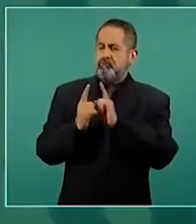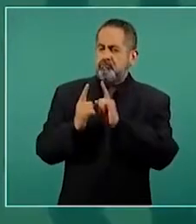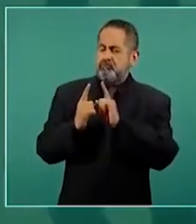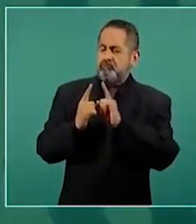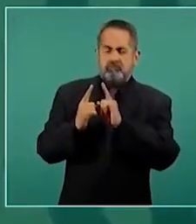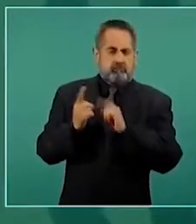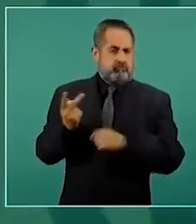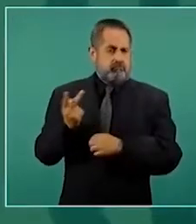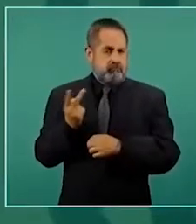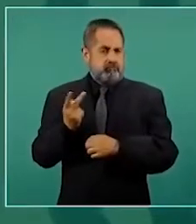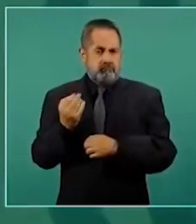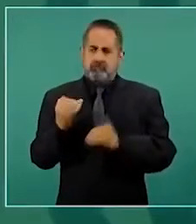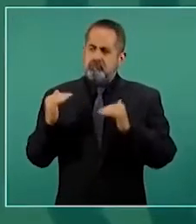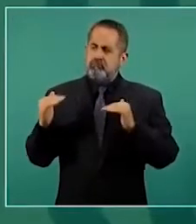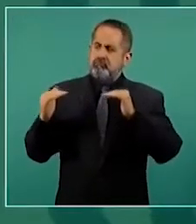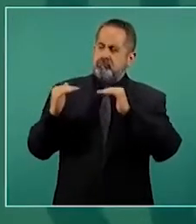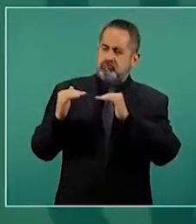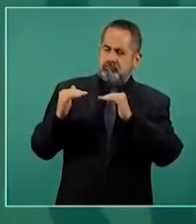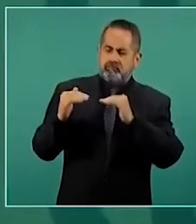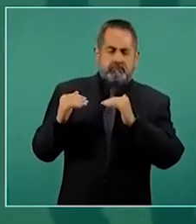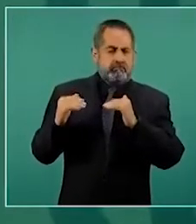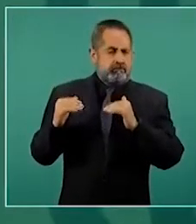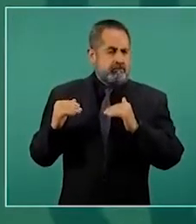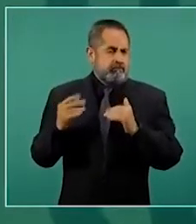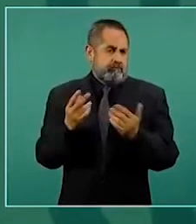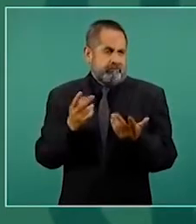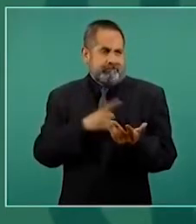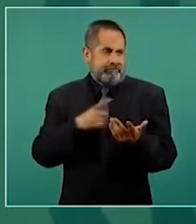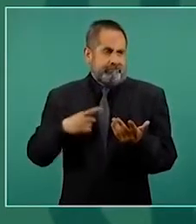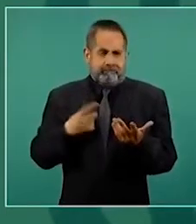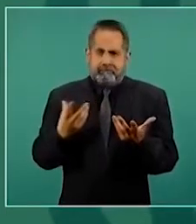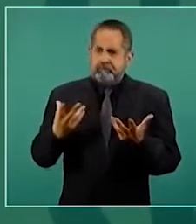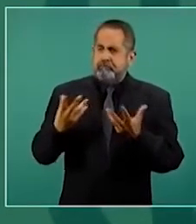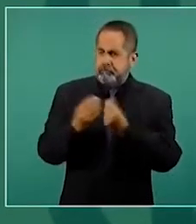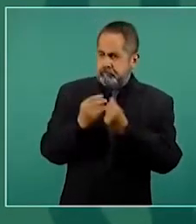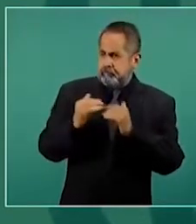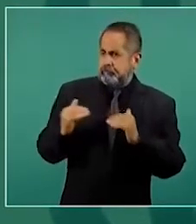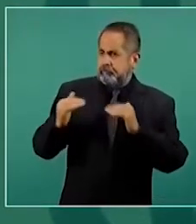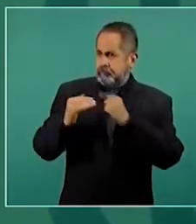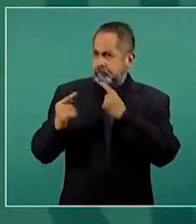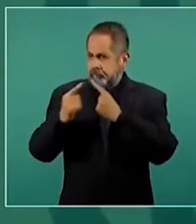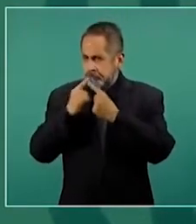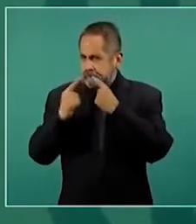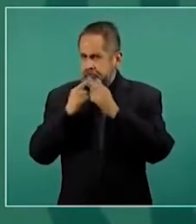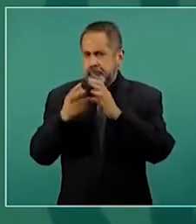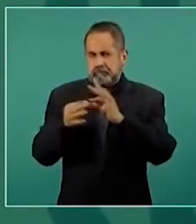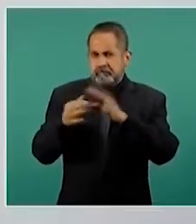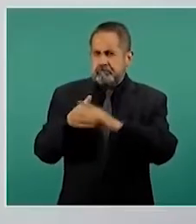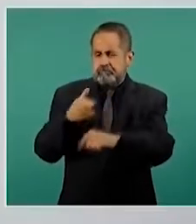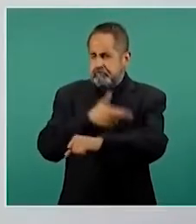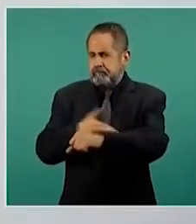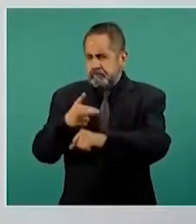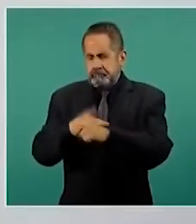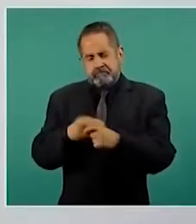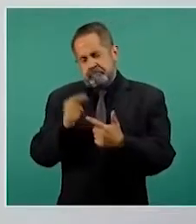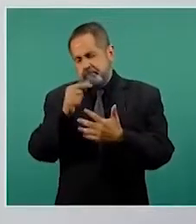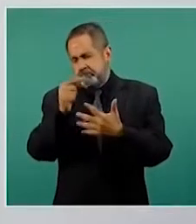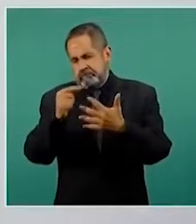Estado mexicano y tenemos que tratar asuntos.